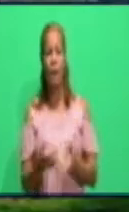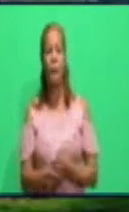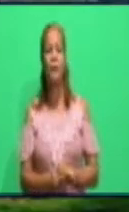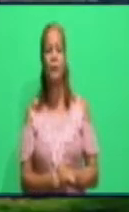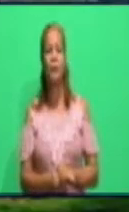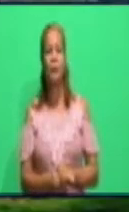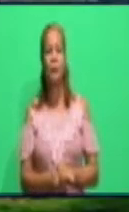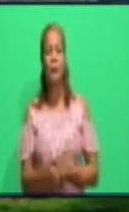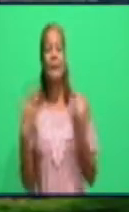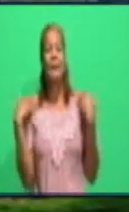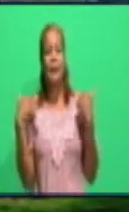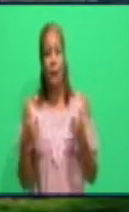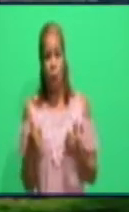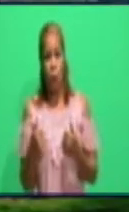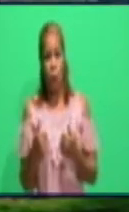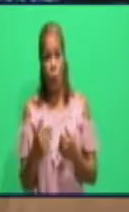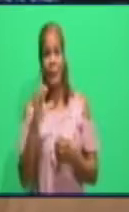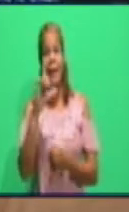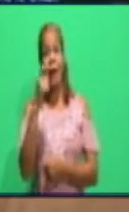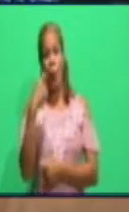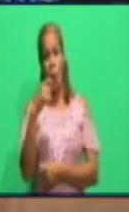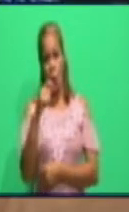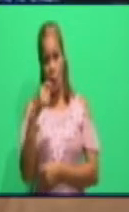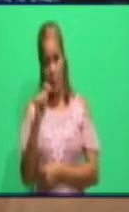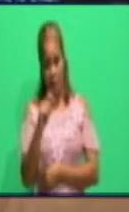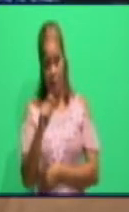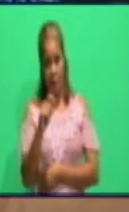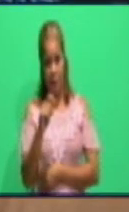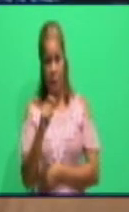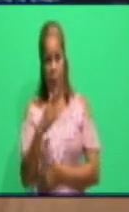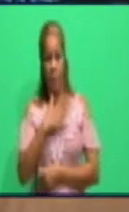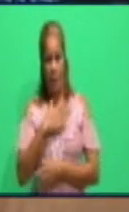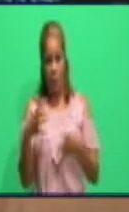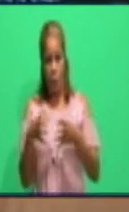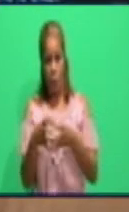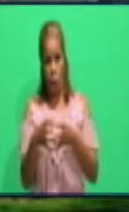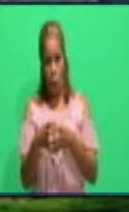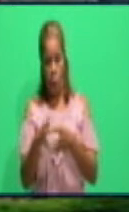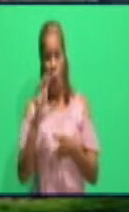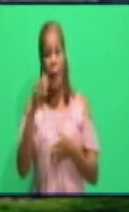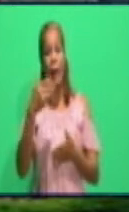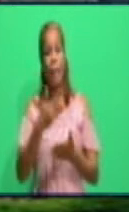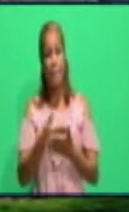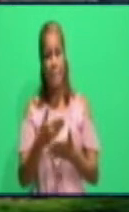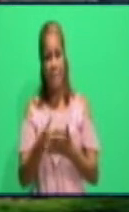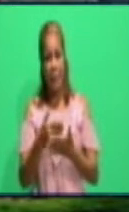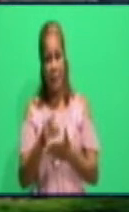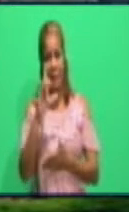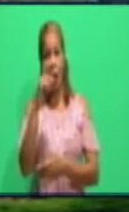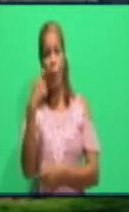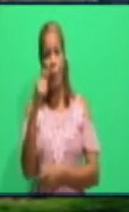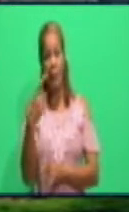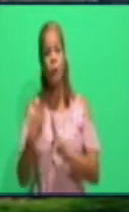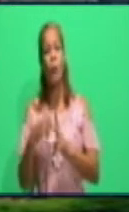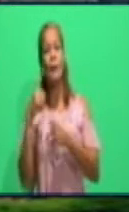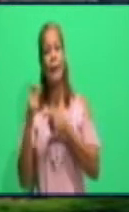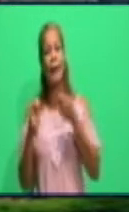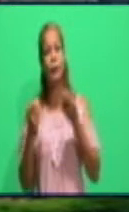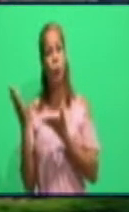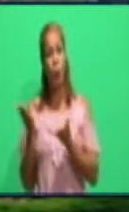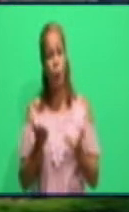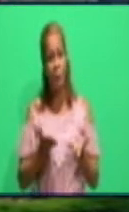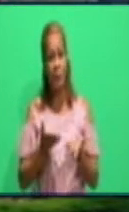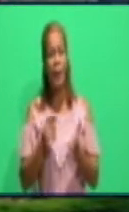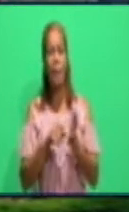Comercio y Gastronomía, o sea, director de Comercio perteneciente al Grupo Empresarial de Comercio y Gastronomía en Granma. Albertico, primero,